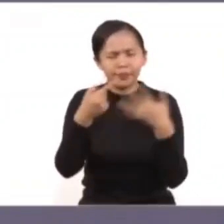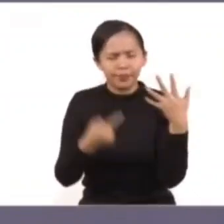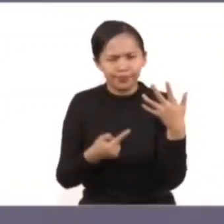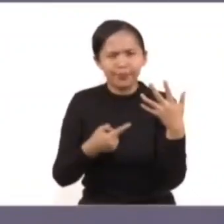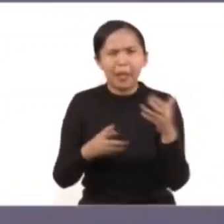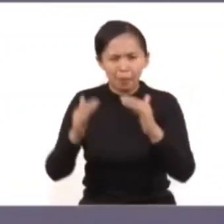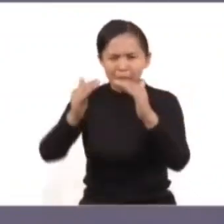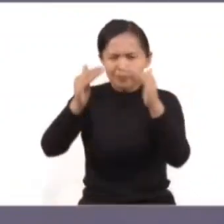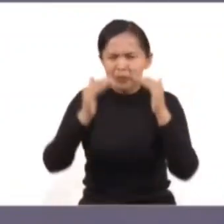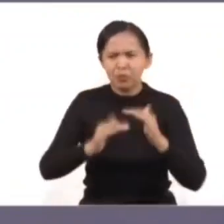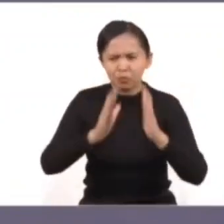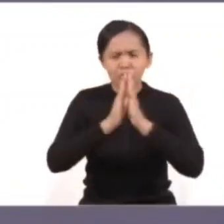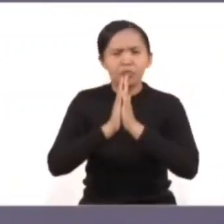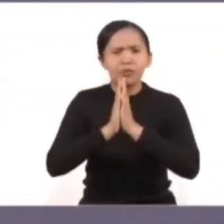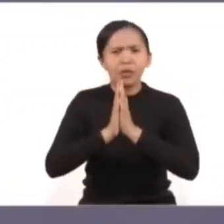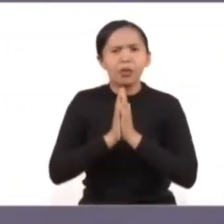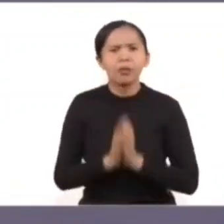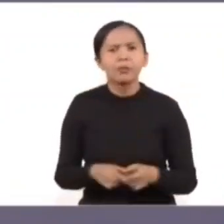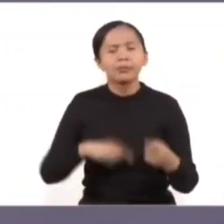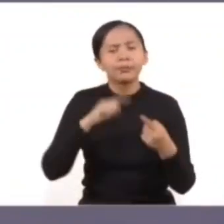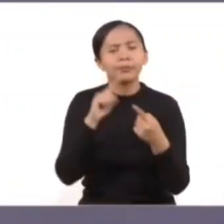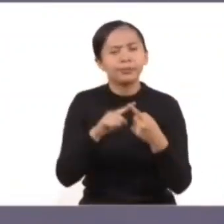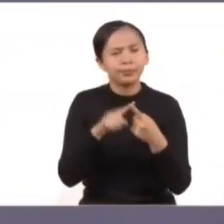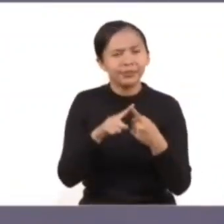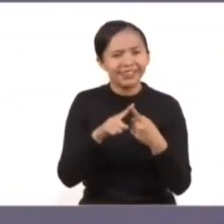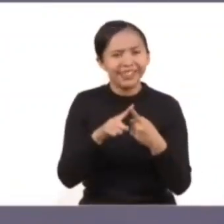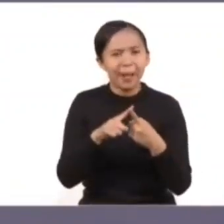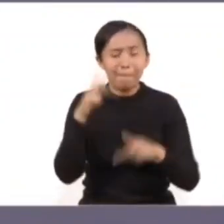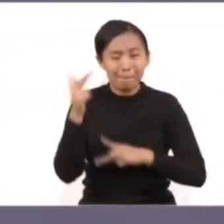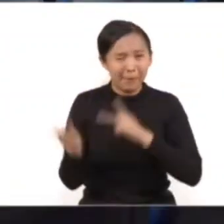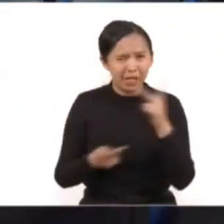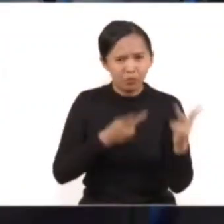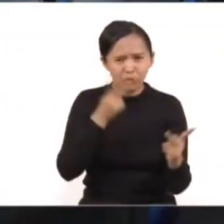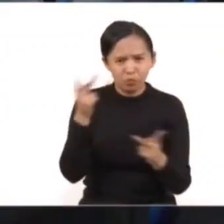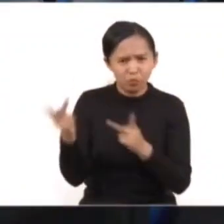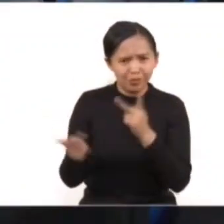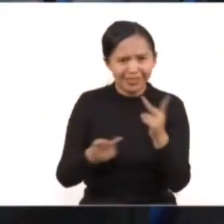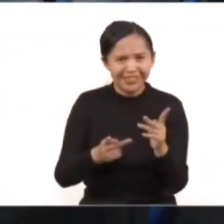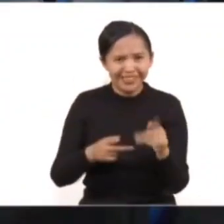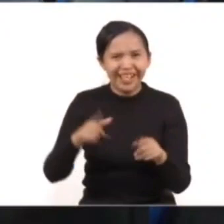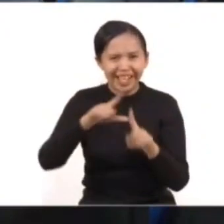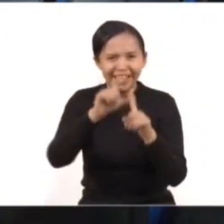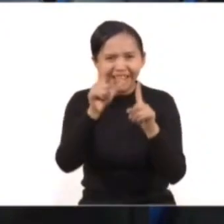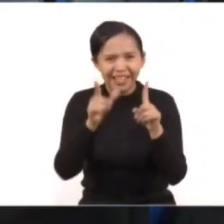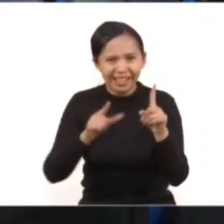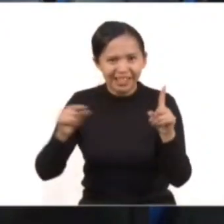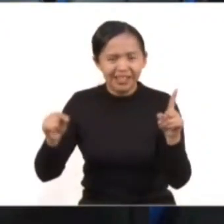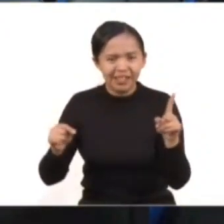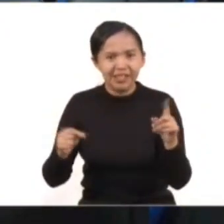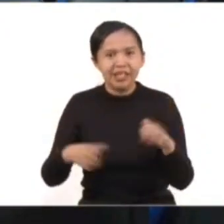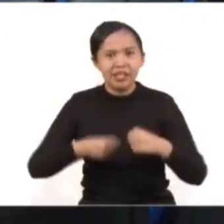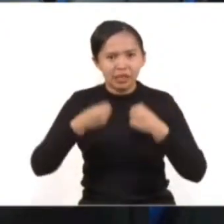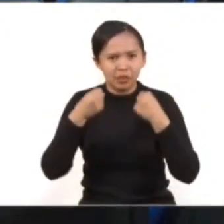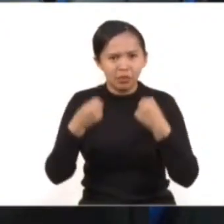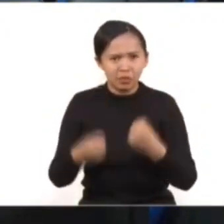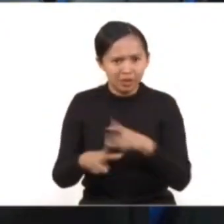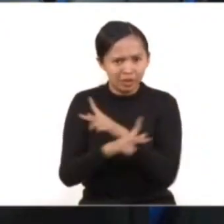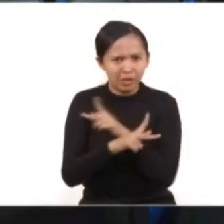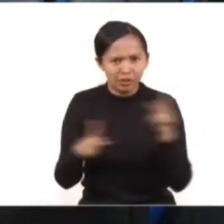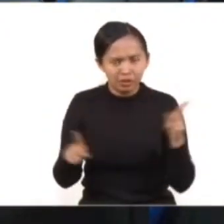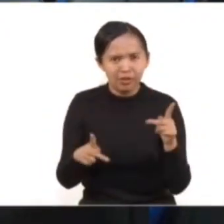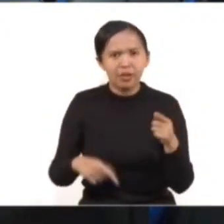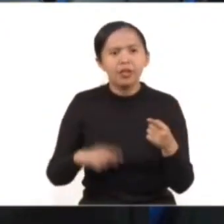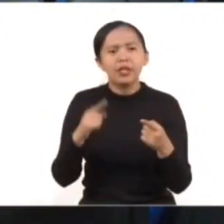Si le damos, por favor, a la siguiente. Según la Encuesta Nacional de Seguridad Pública Urbana,